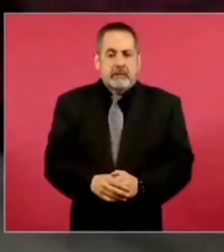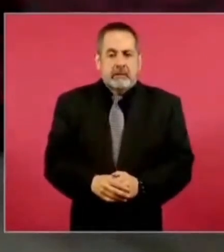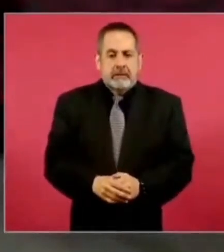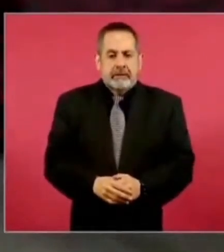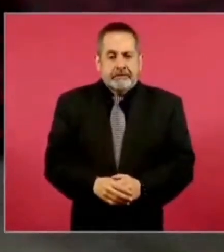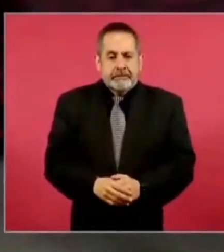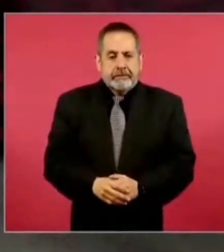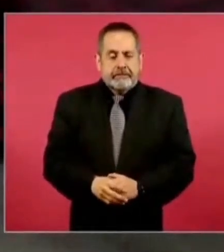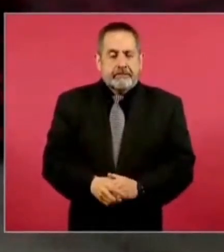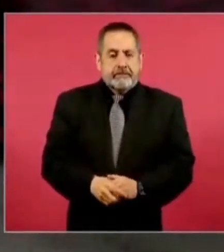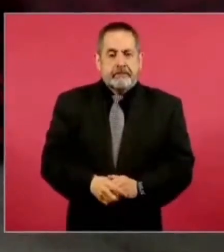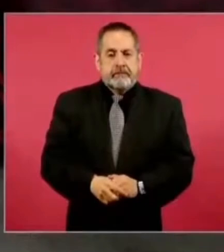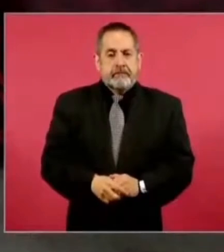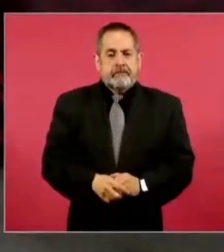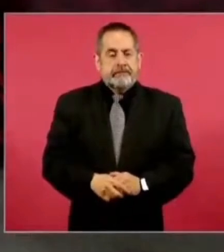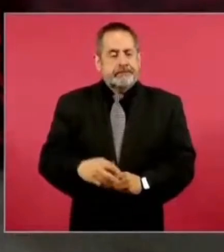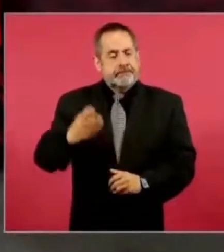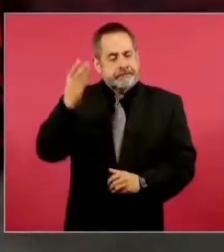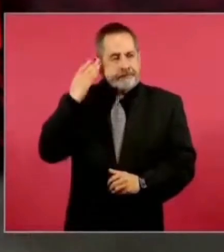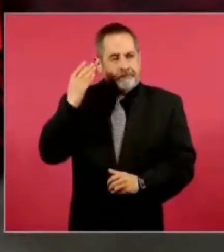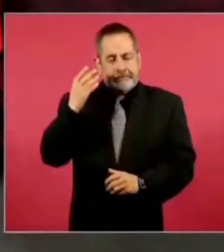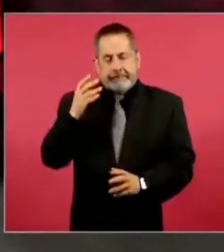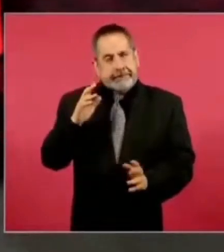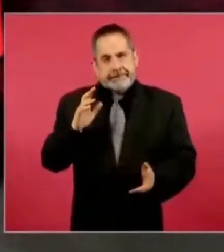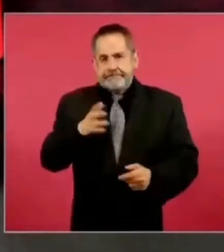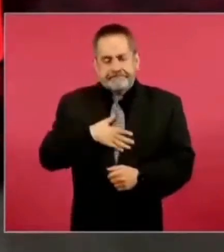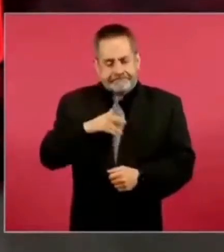recordarlo,